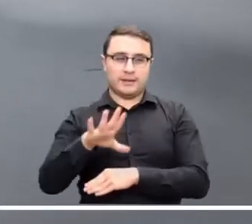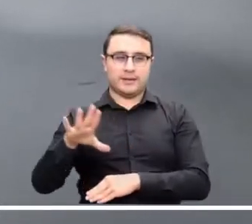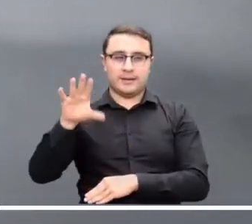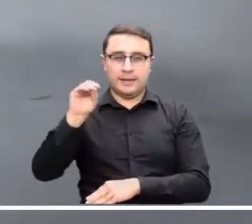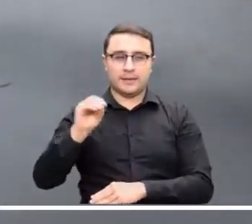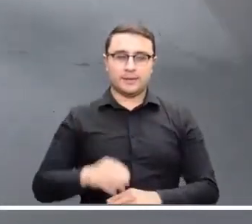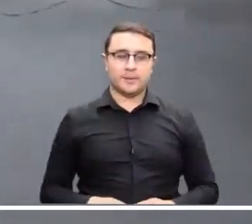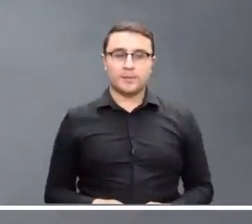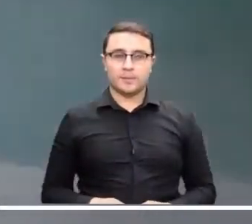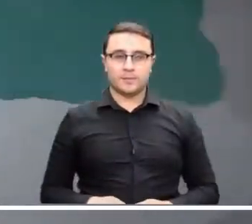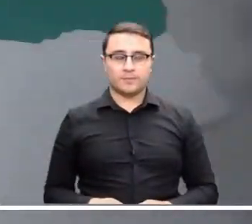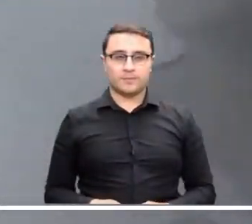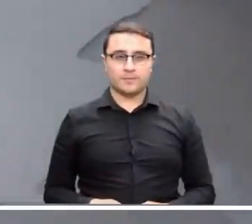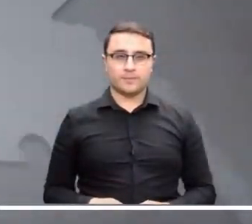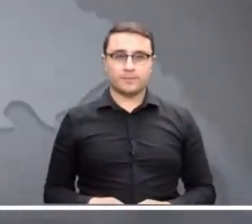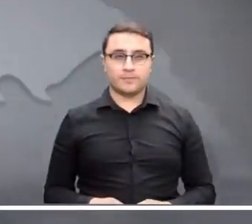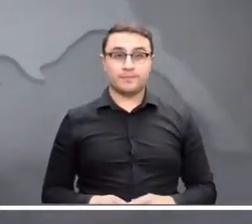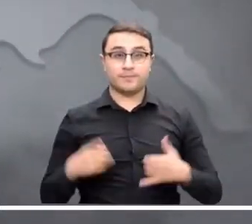y Quindío.